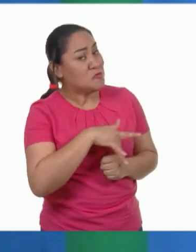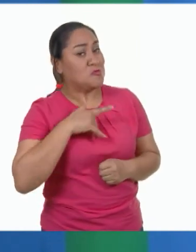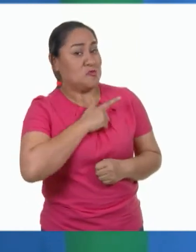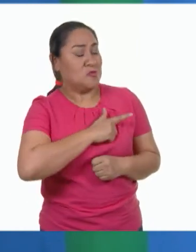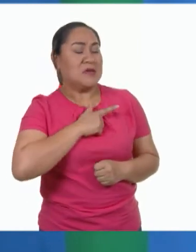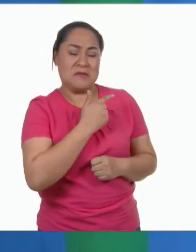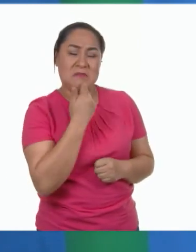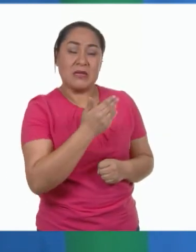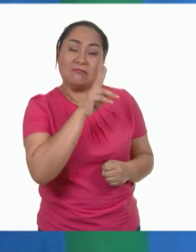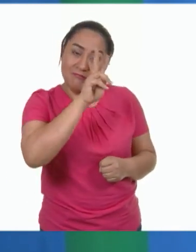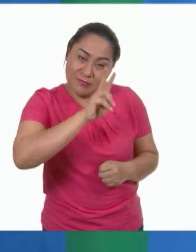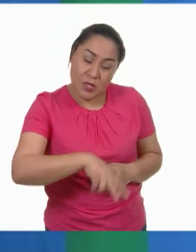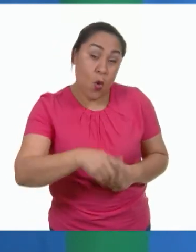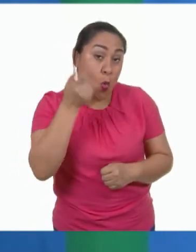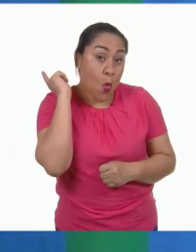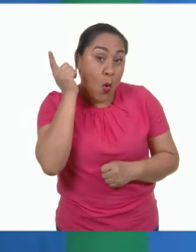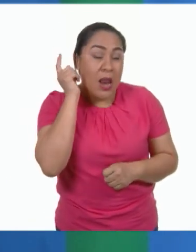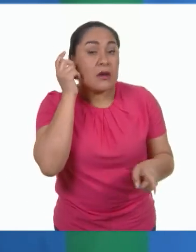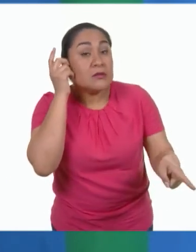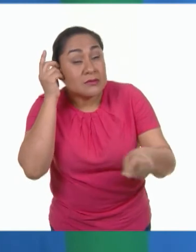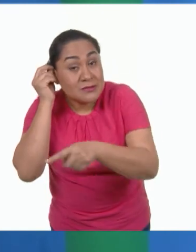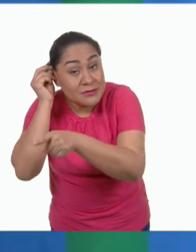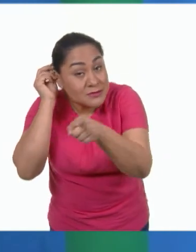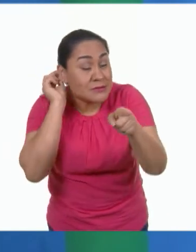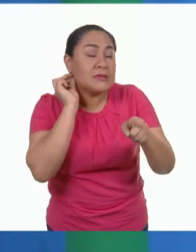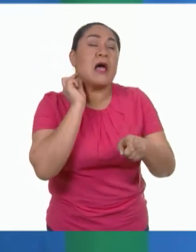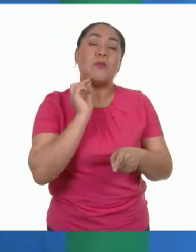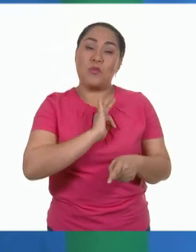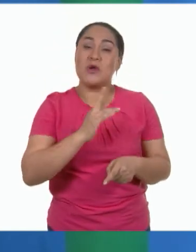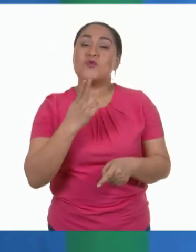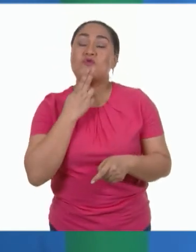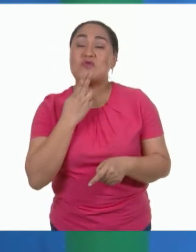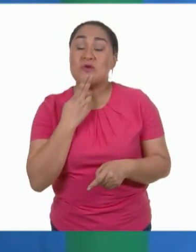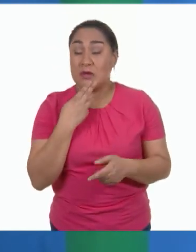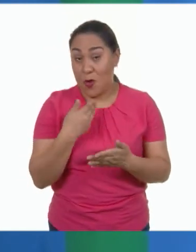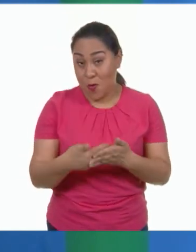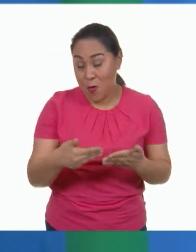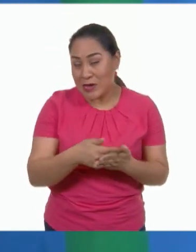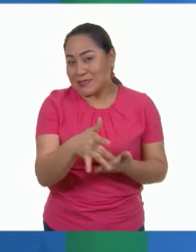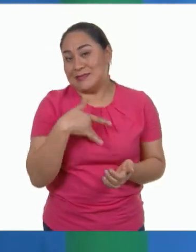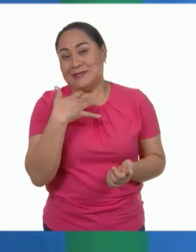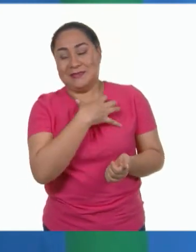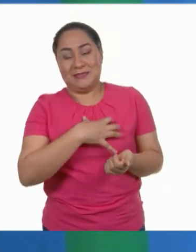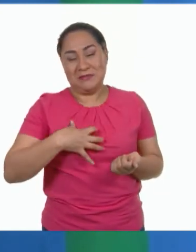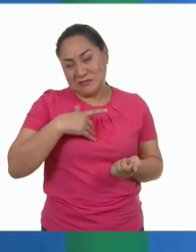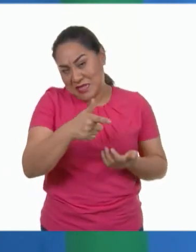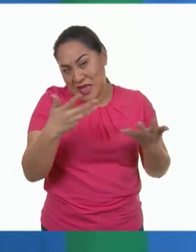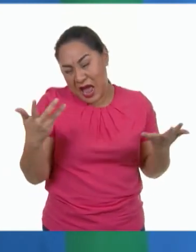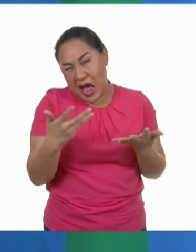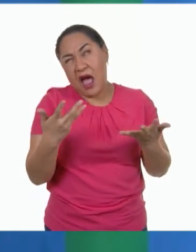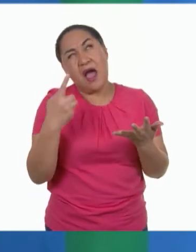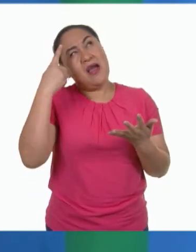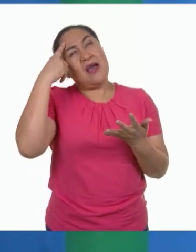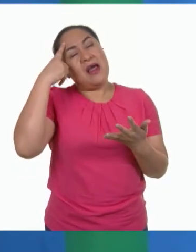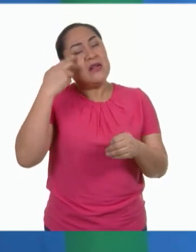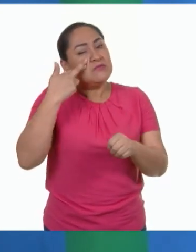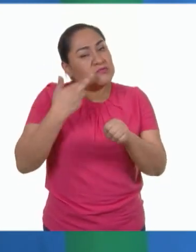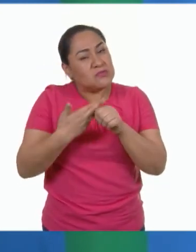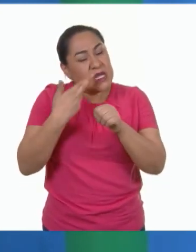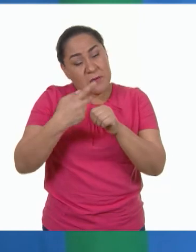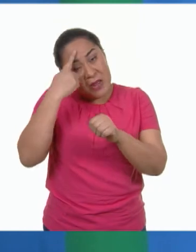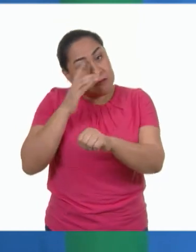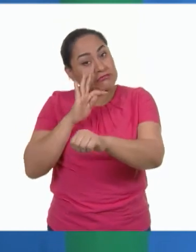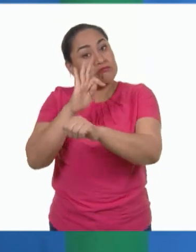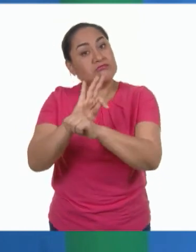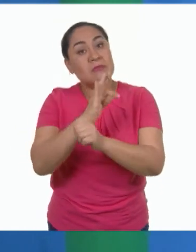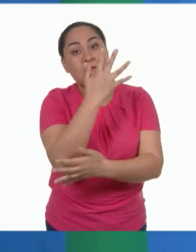Verdaderamente espero que también a ustedes en casa les sea de ayuda y con este entusiasmo por realizar acciones en favor del medio